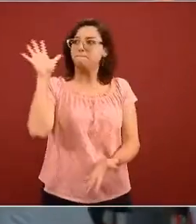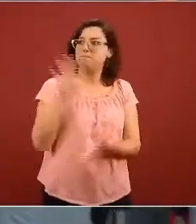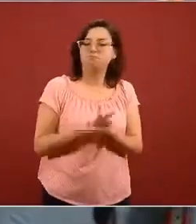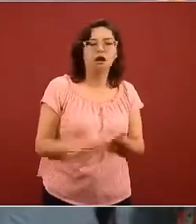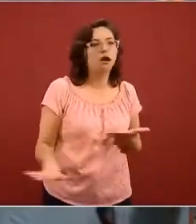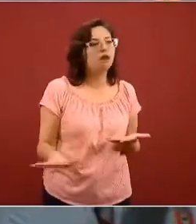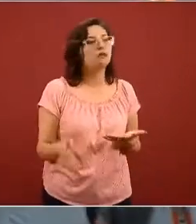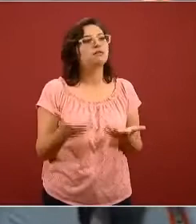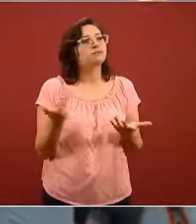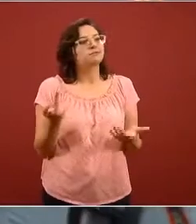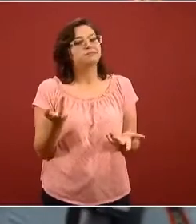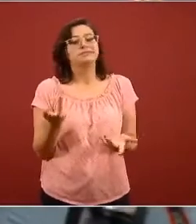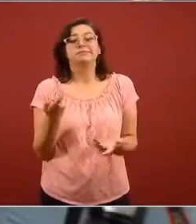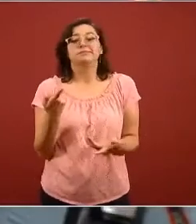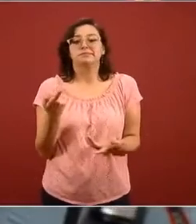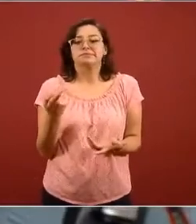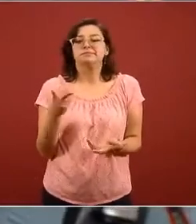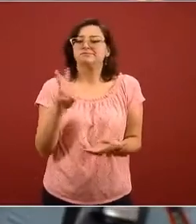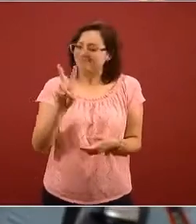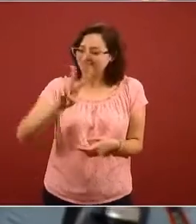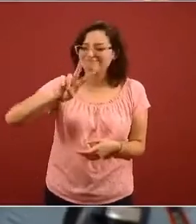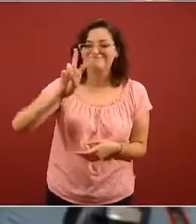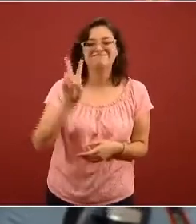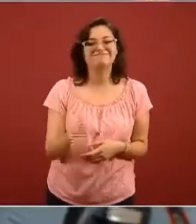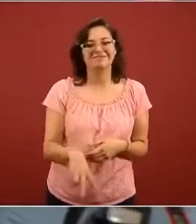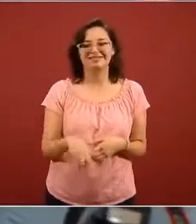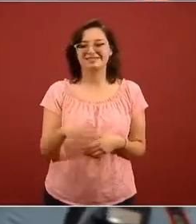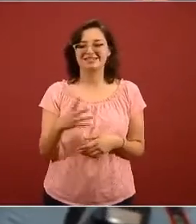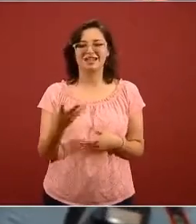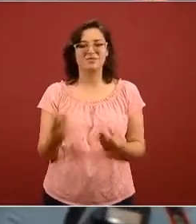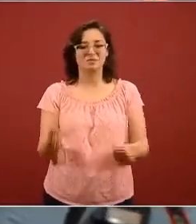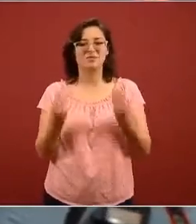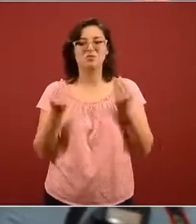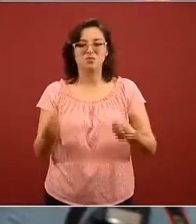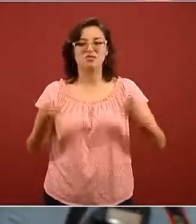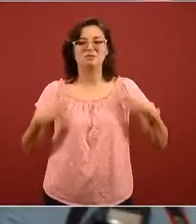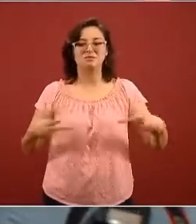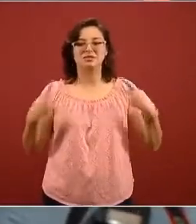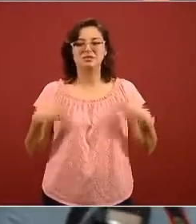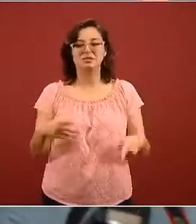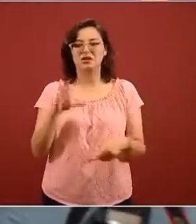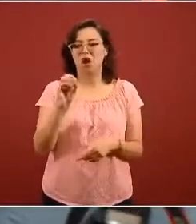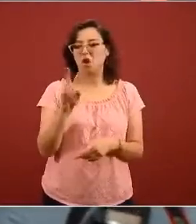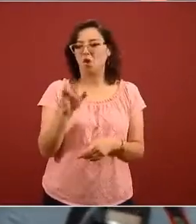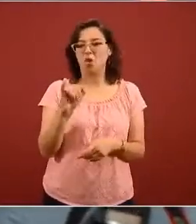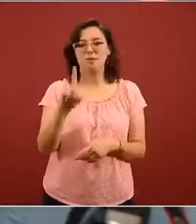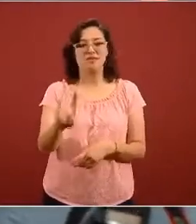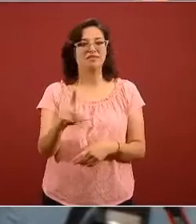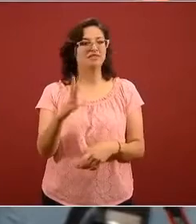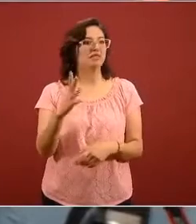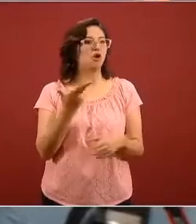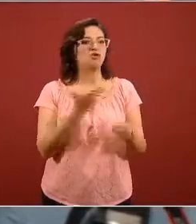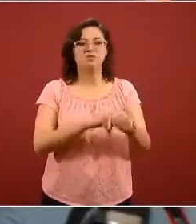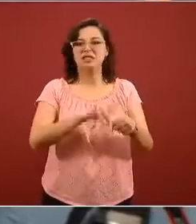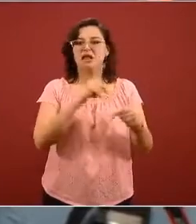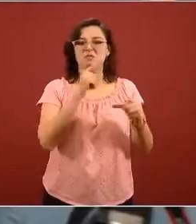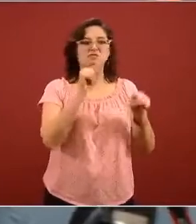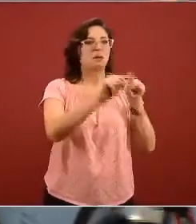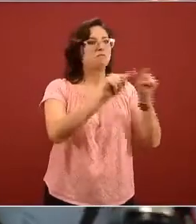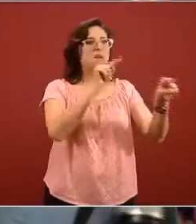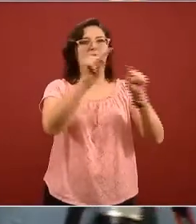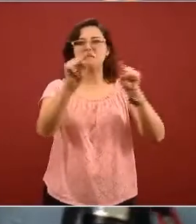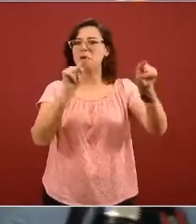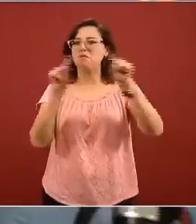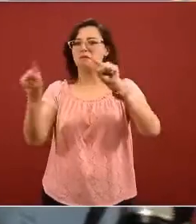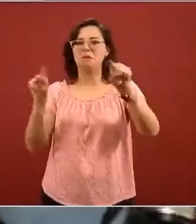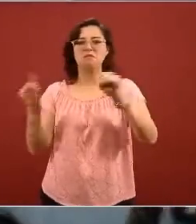un lado y también porque es verdad la demanda de pacientes COVID ya está presente en todos los